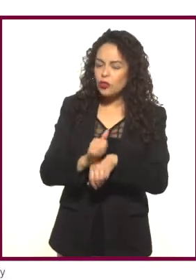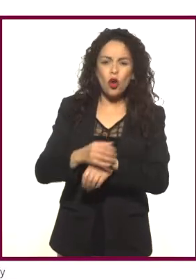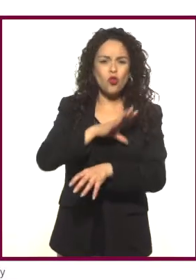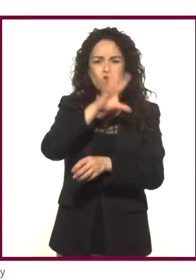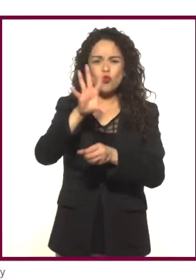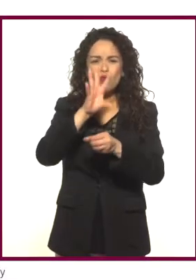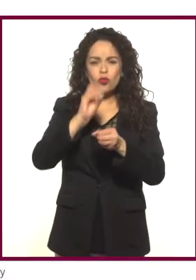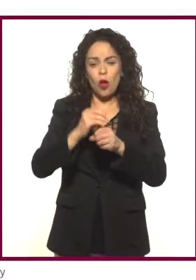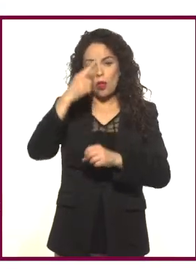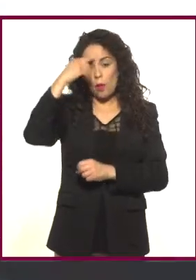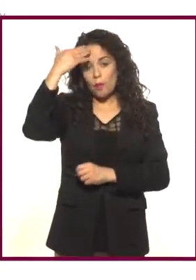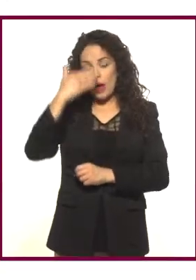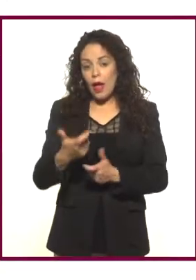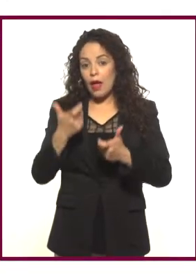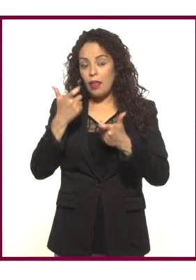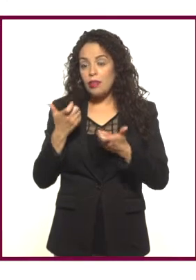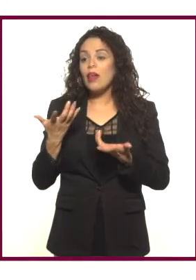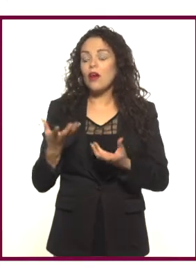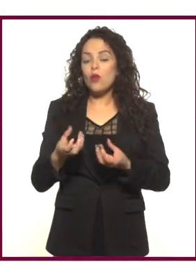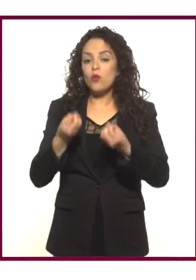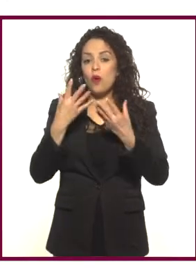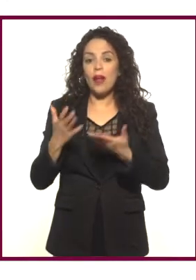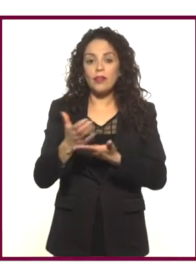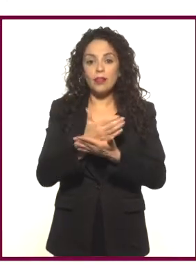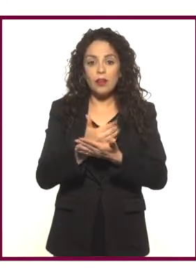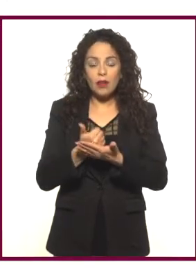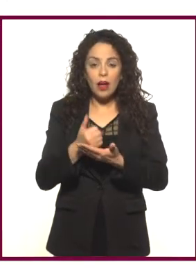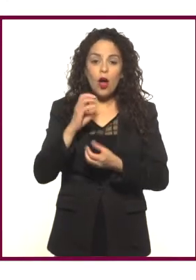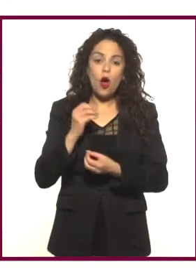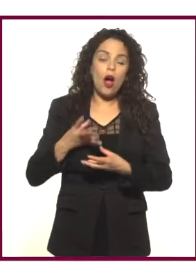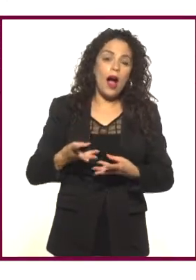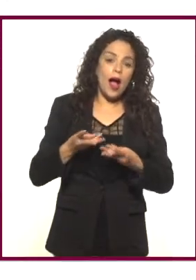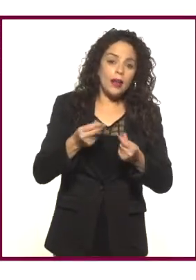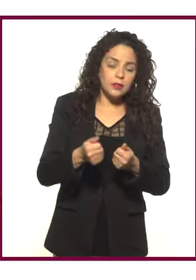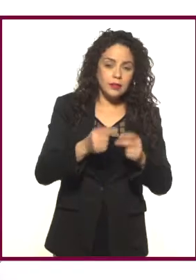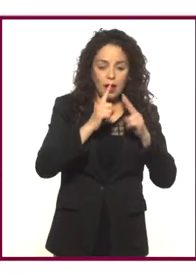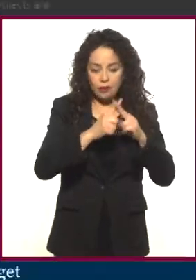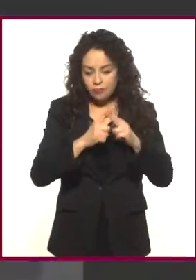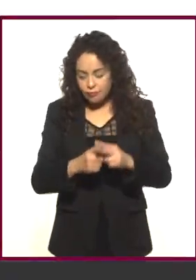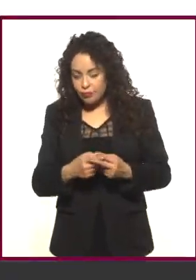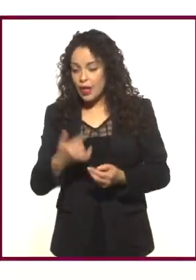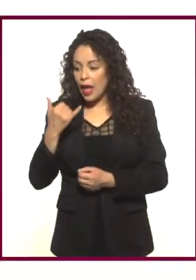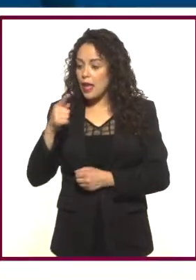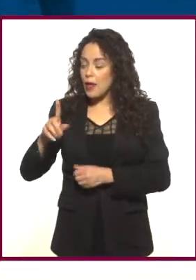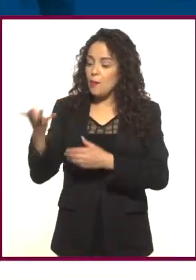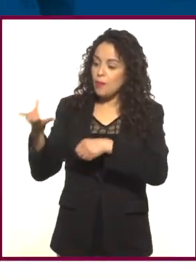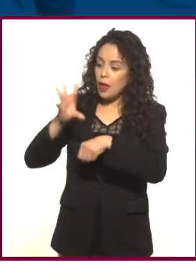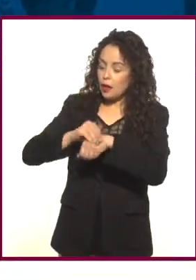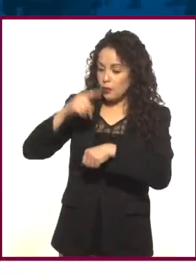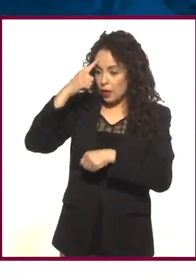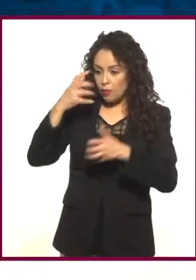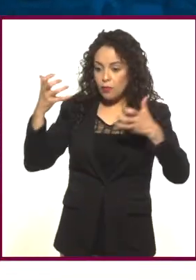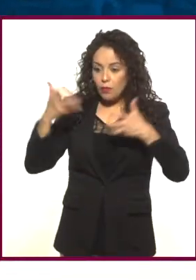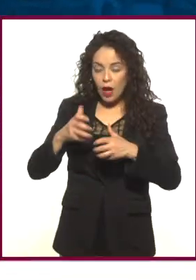para poder hacer presupuestos, calendarizar, solicitar permisos o hacer hojas de llamado para el personal o el talento.